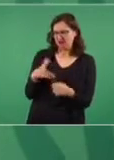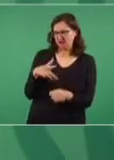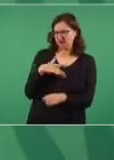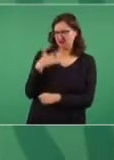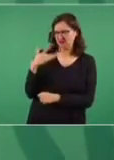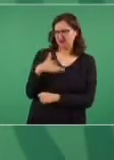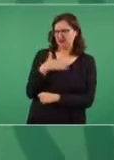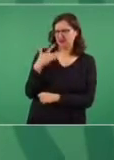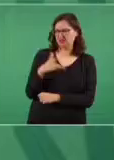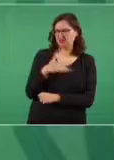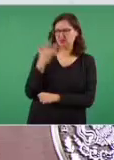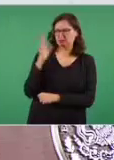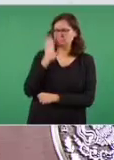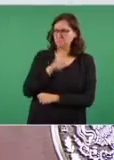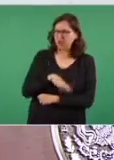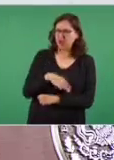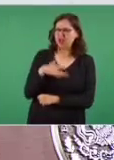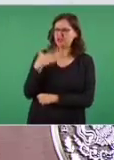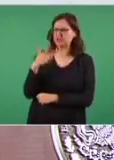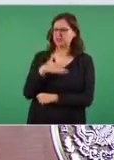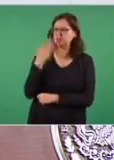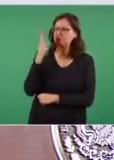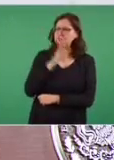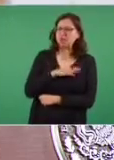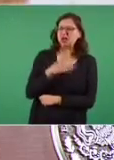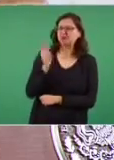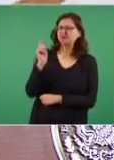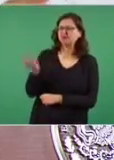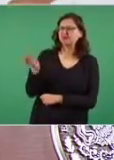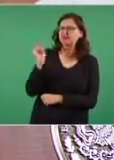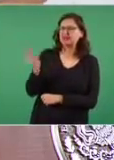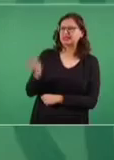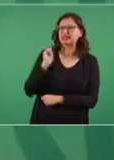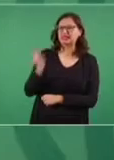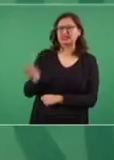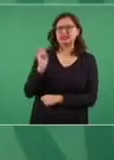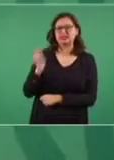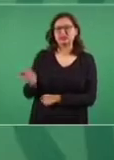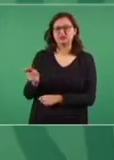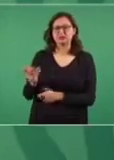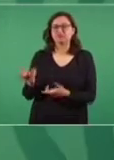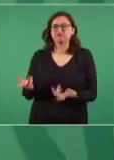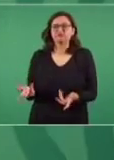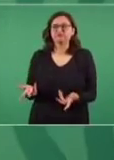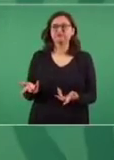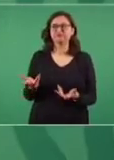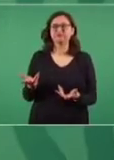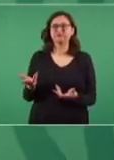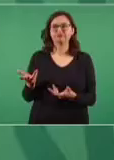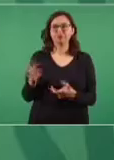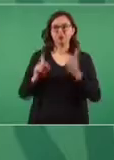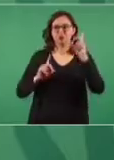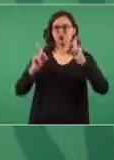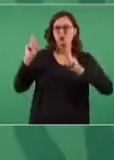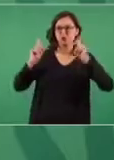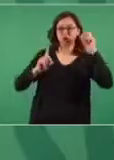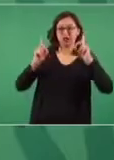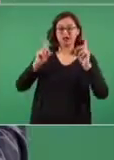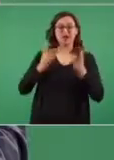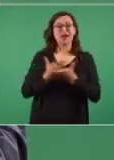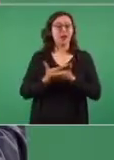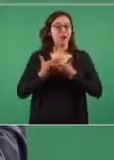tiene un instinto certero, pero no a detalle, no como ahora.